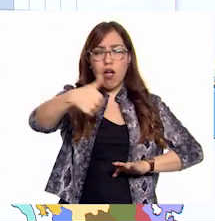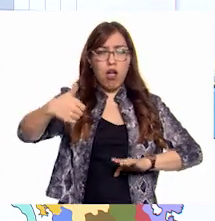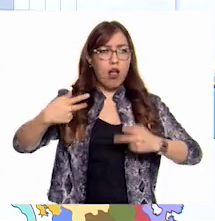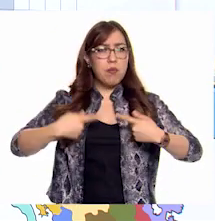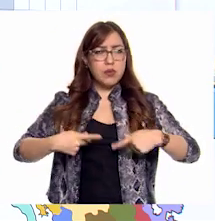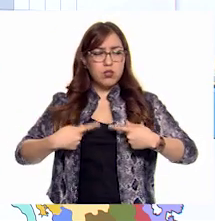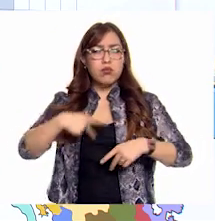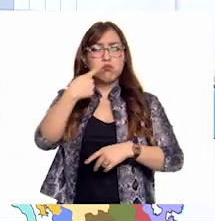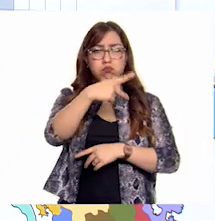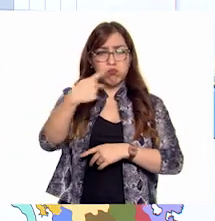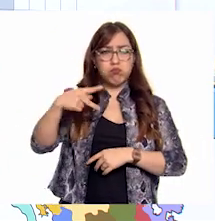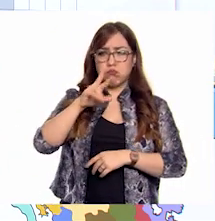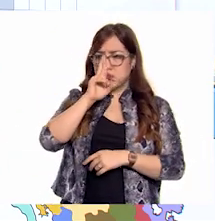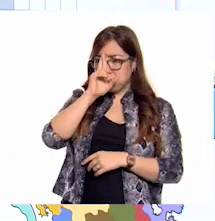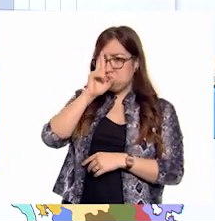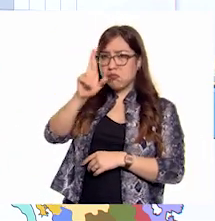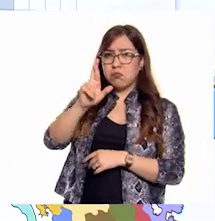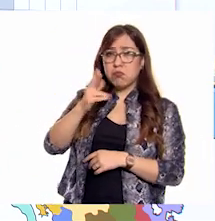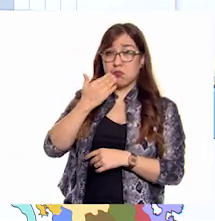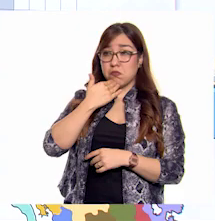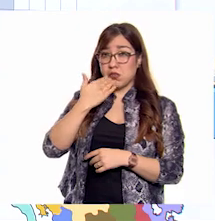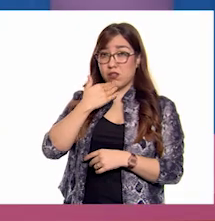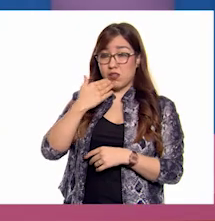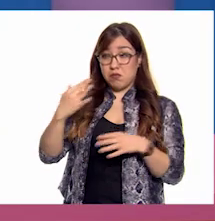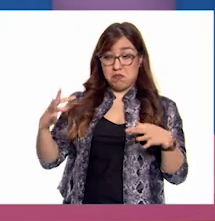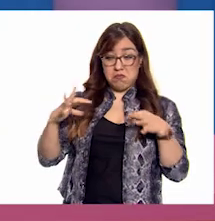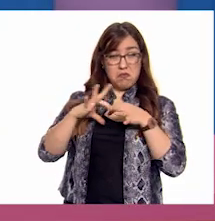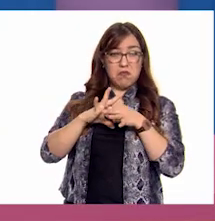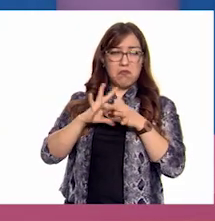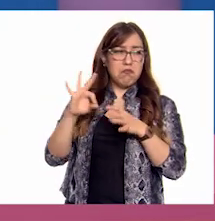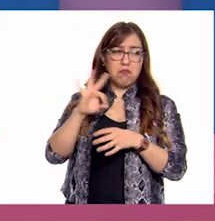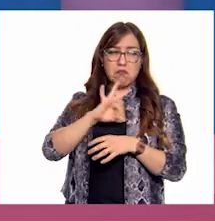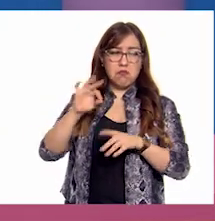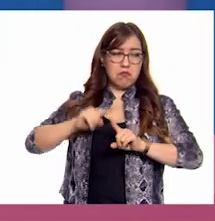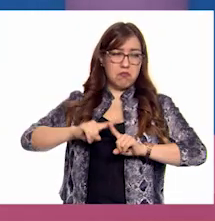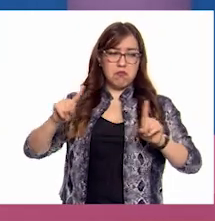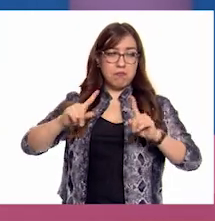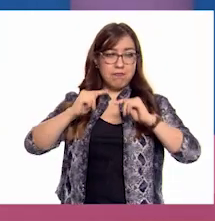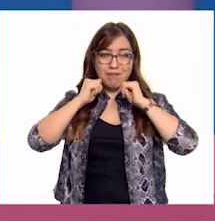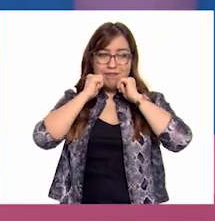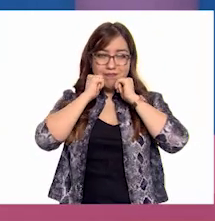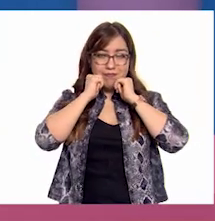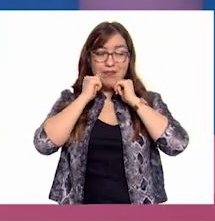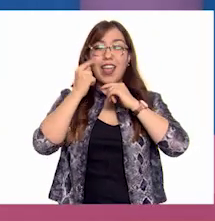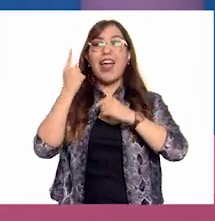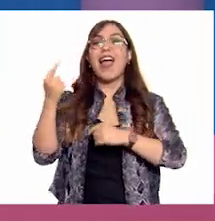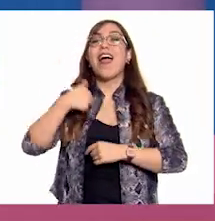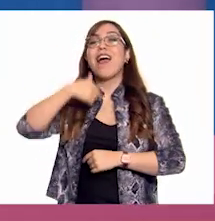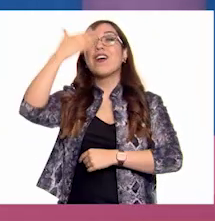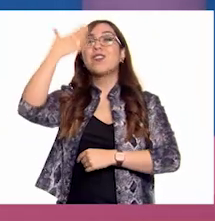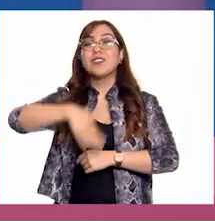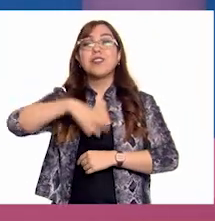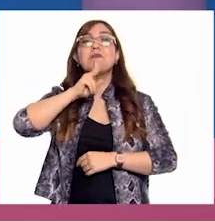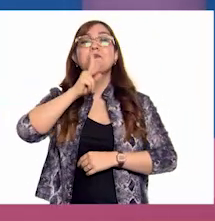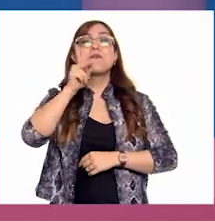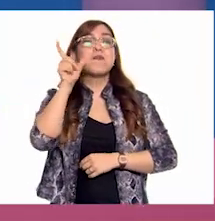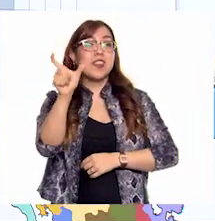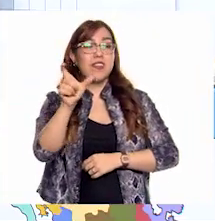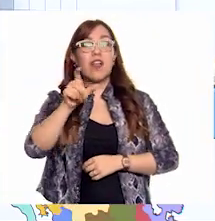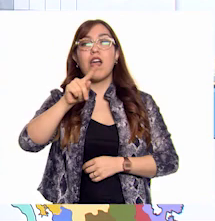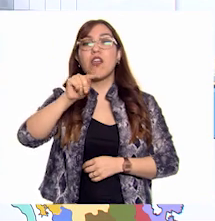aunque no coincidan con las propias. ¡Ah, lo sé! ¡Tolerancia! ¡Miren!